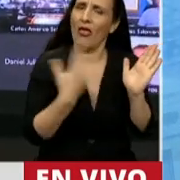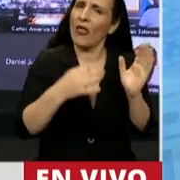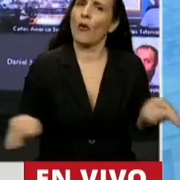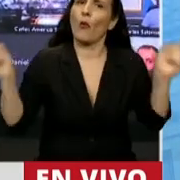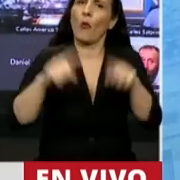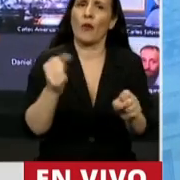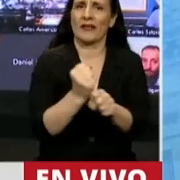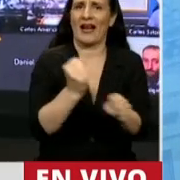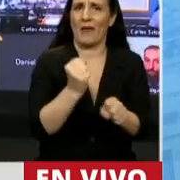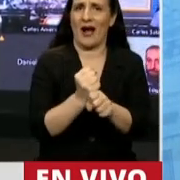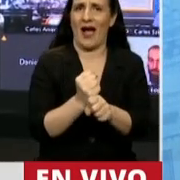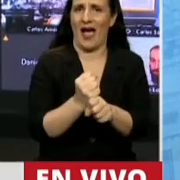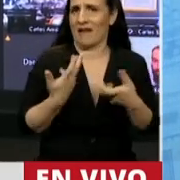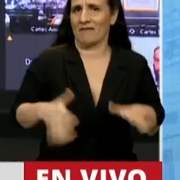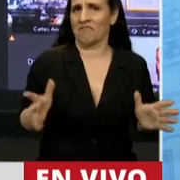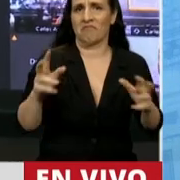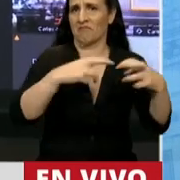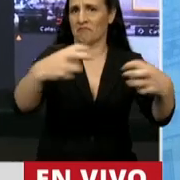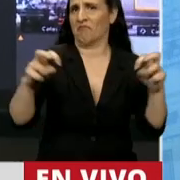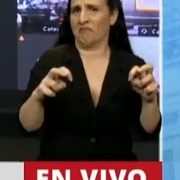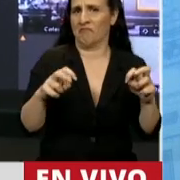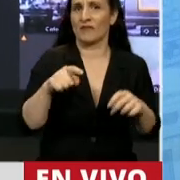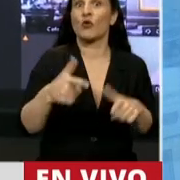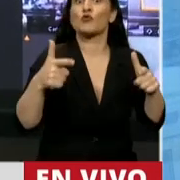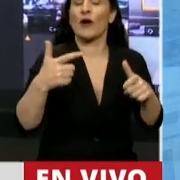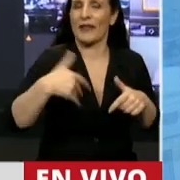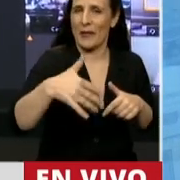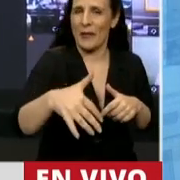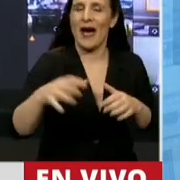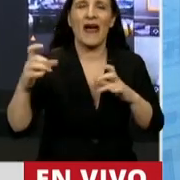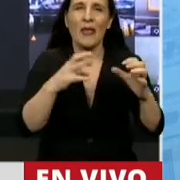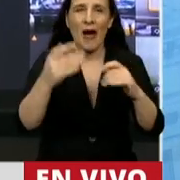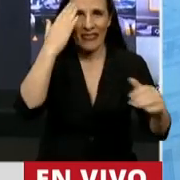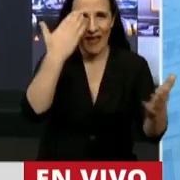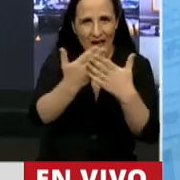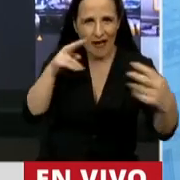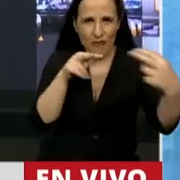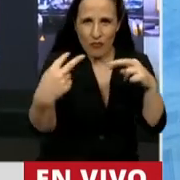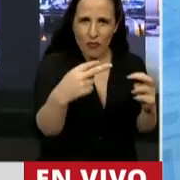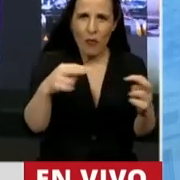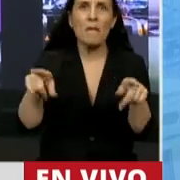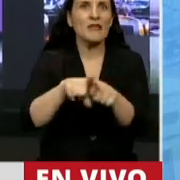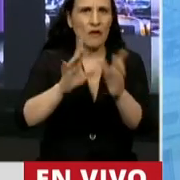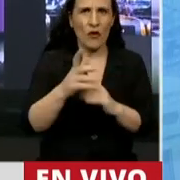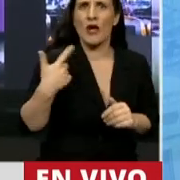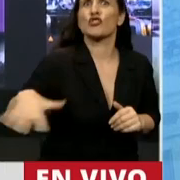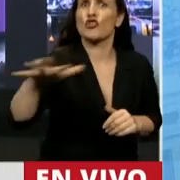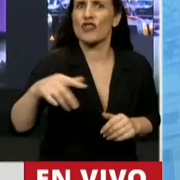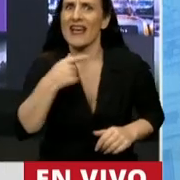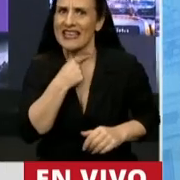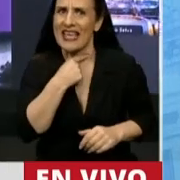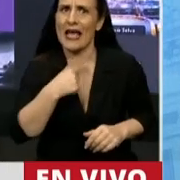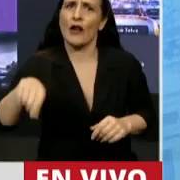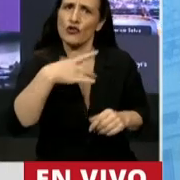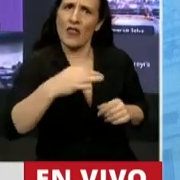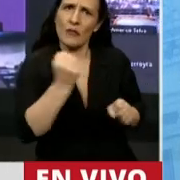normalidad. Por suerte, volveremos a las sesiones presenciales, a dar los debates cara a cara como la sociedad quiere y como nosotros se lo